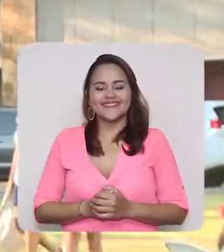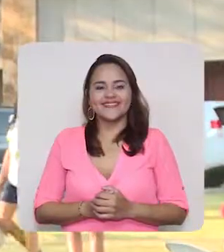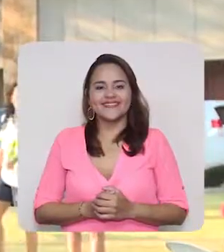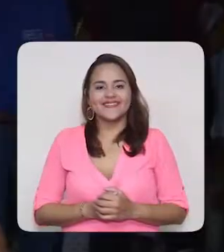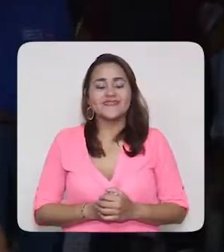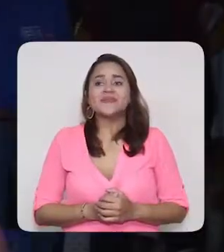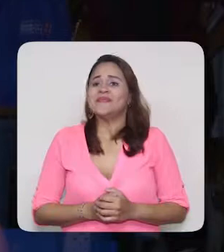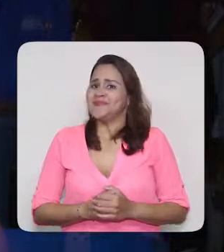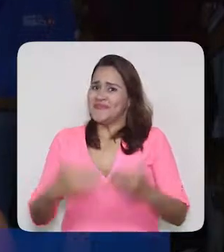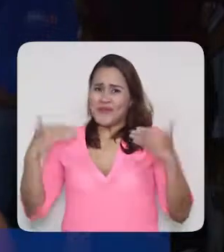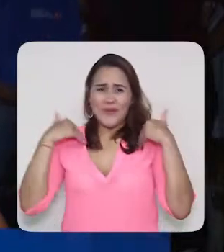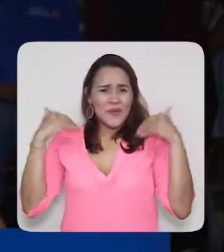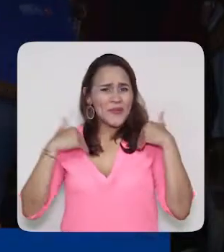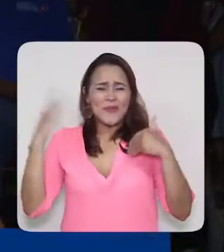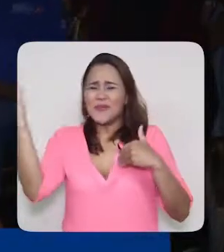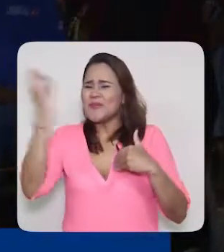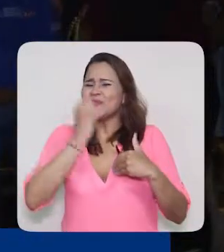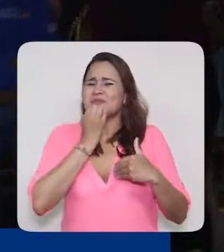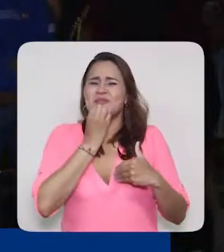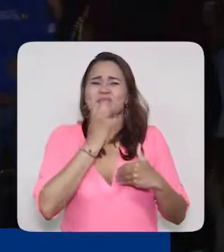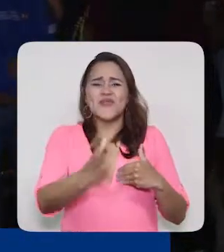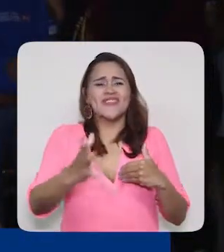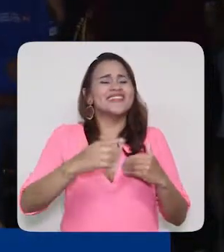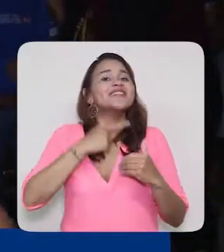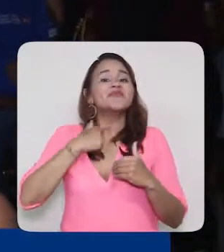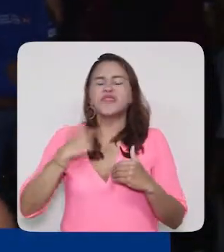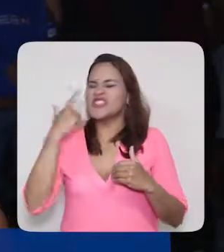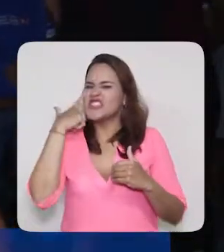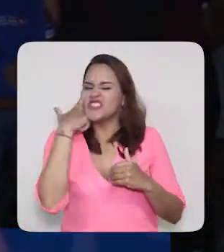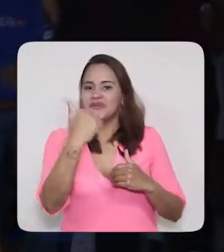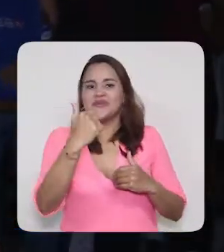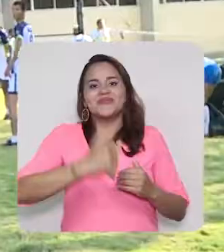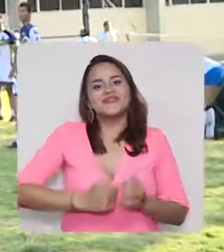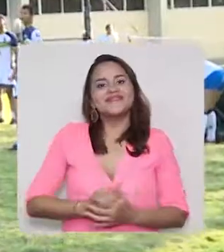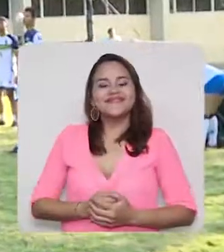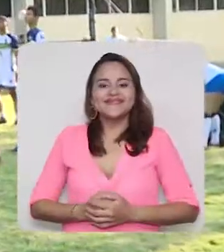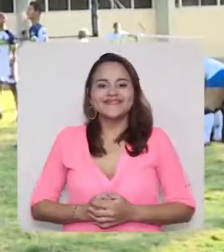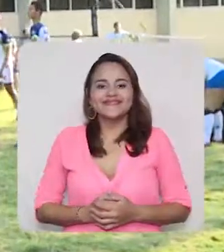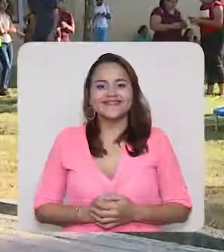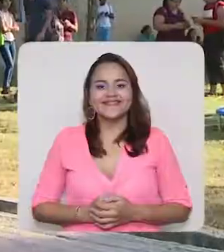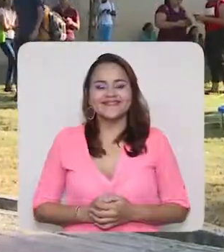Pues me encanta todo, es súper bonito. Es algo súper chévere.